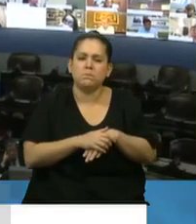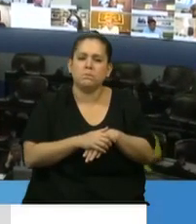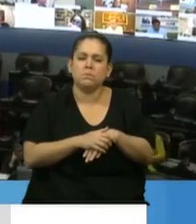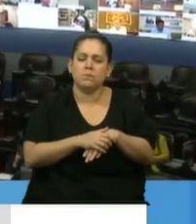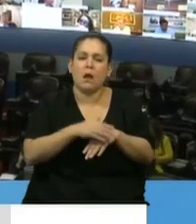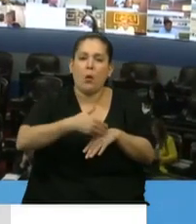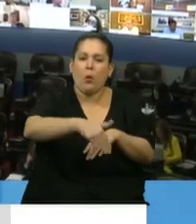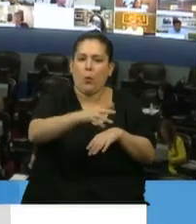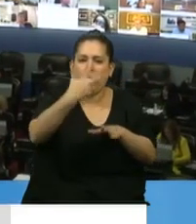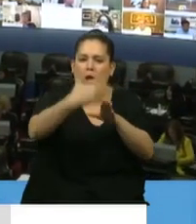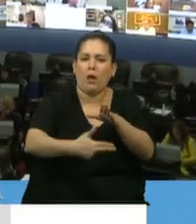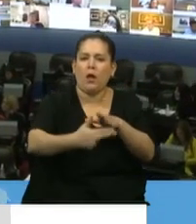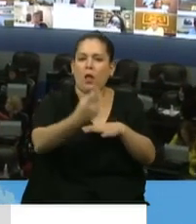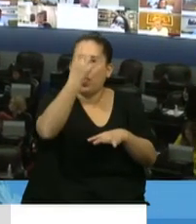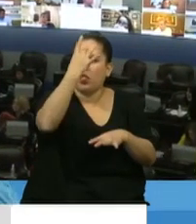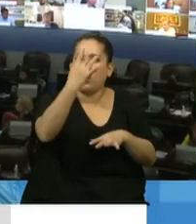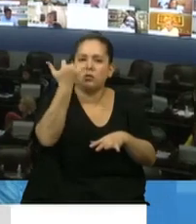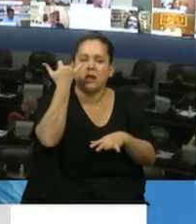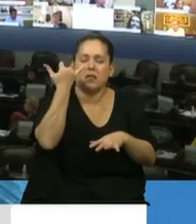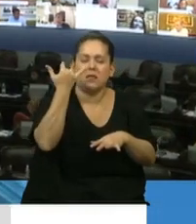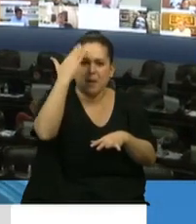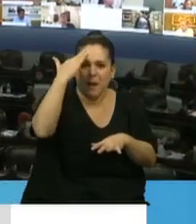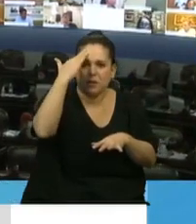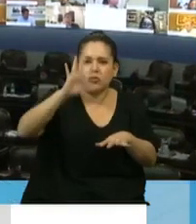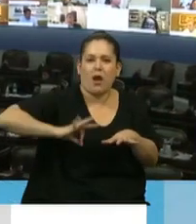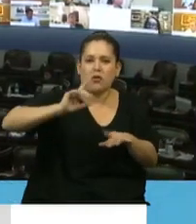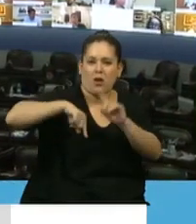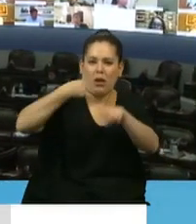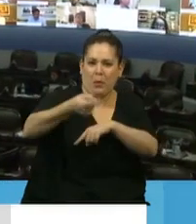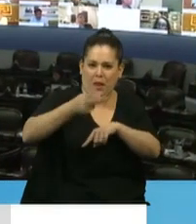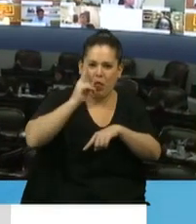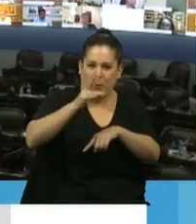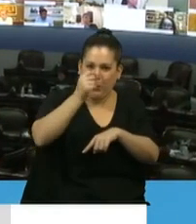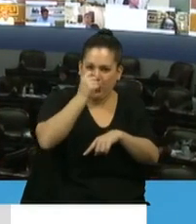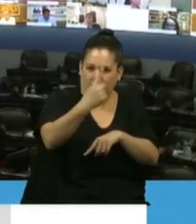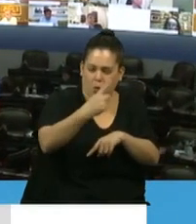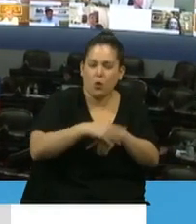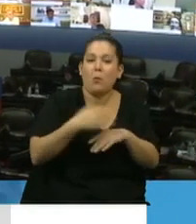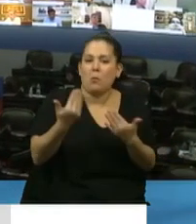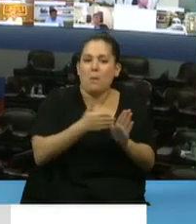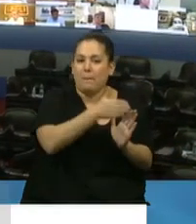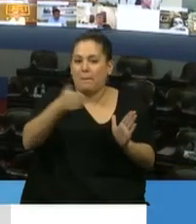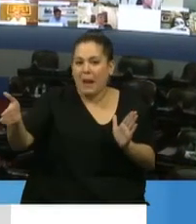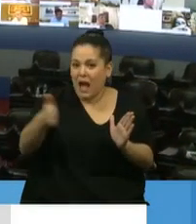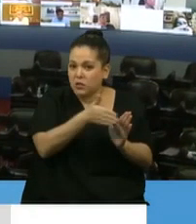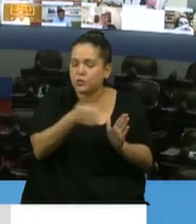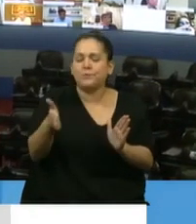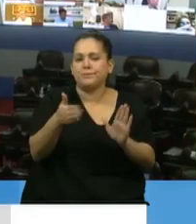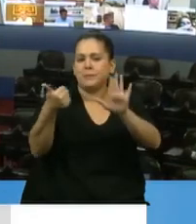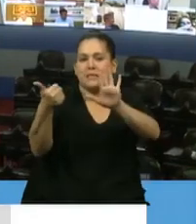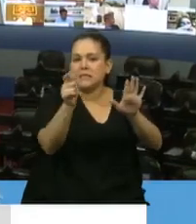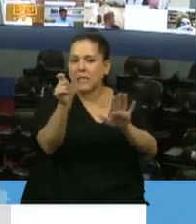el 12 de marzo del próximo año. Entonces dentro de este plazo establecemos seis meses